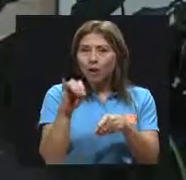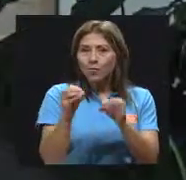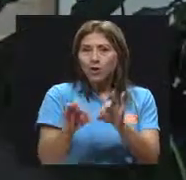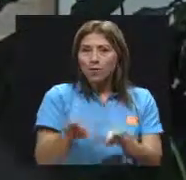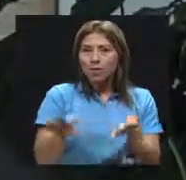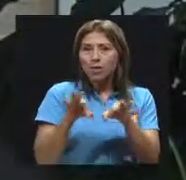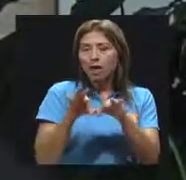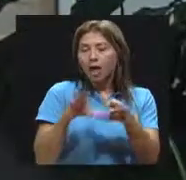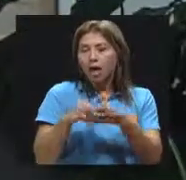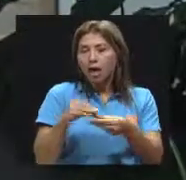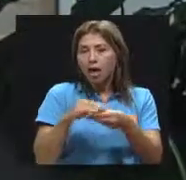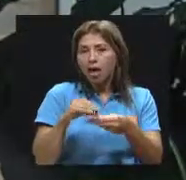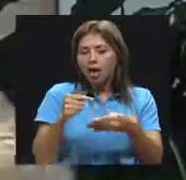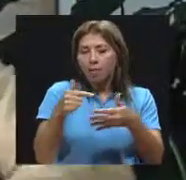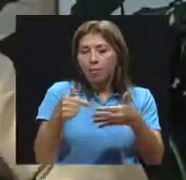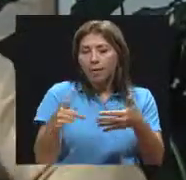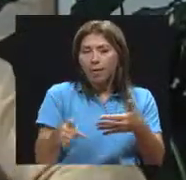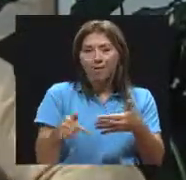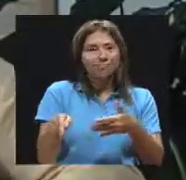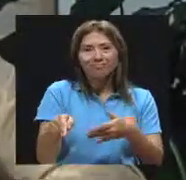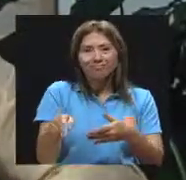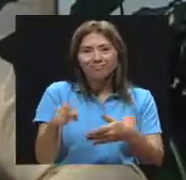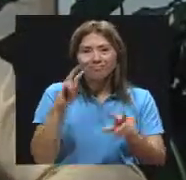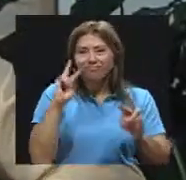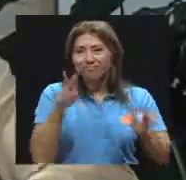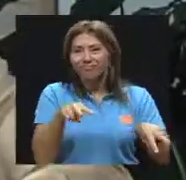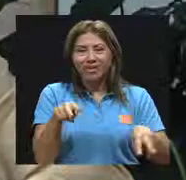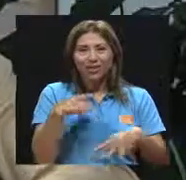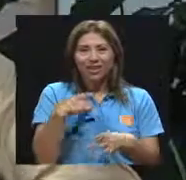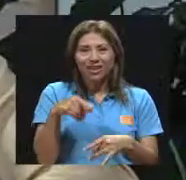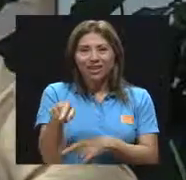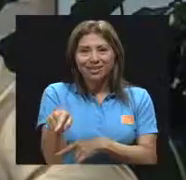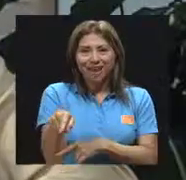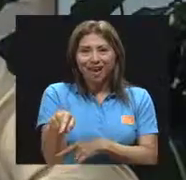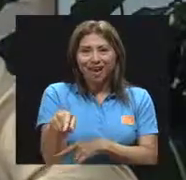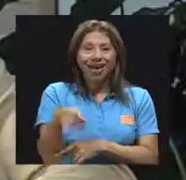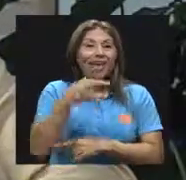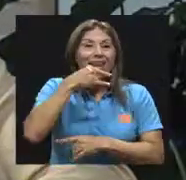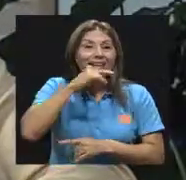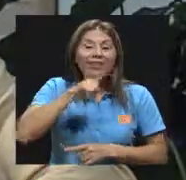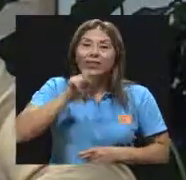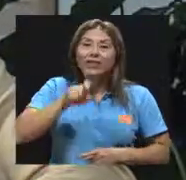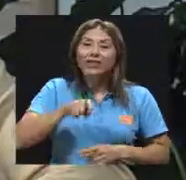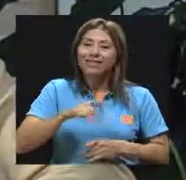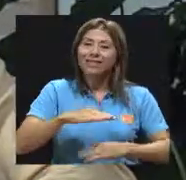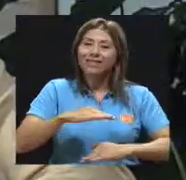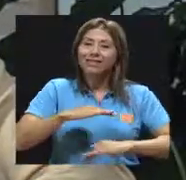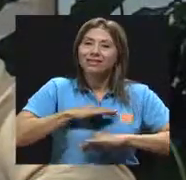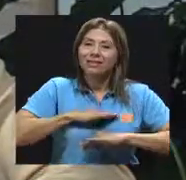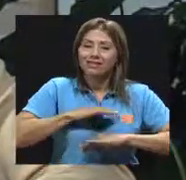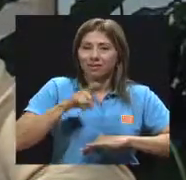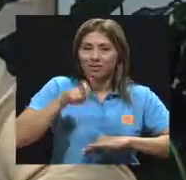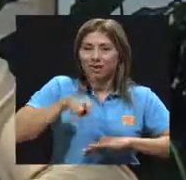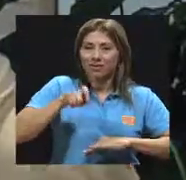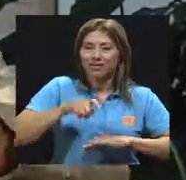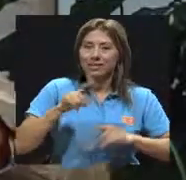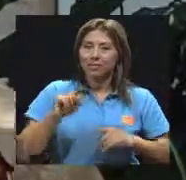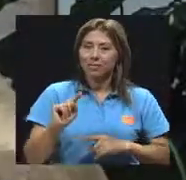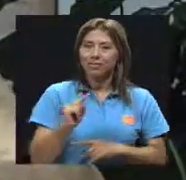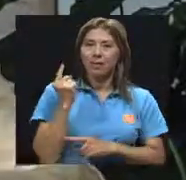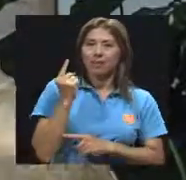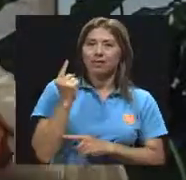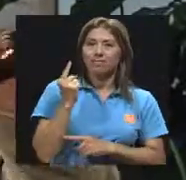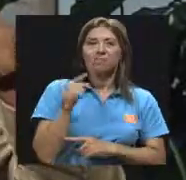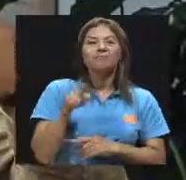Recordemos que al niño eso no le interesa, ¿verdad? Entonces él tiene que satisfacer una necesidad primaria que es comer. La